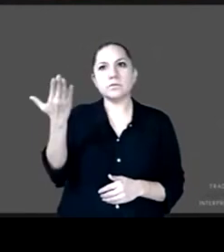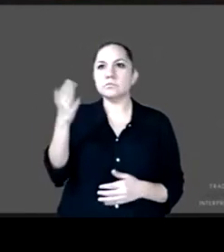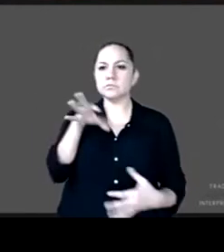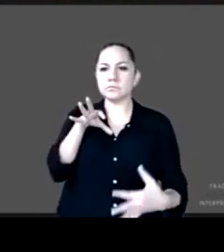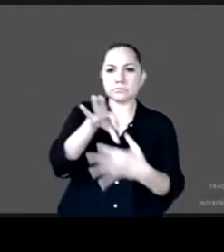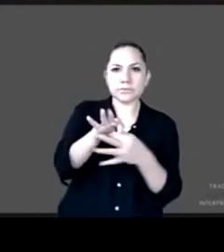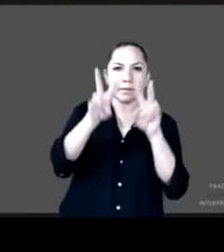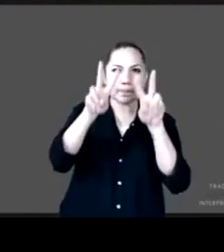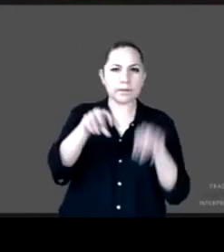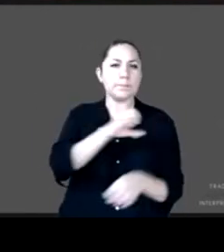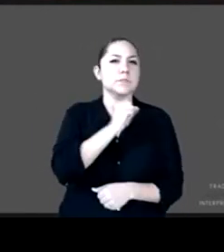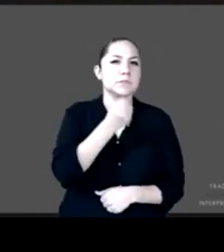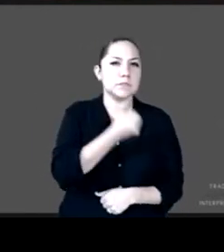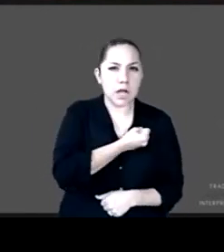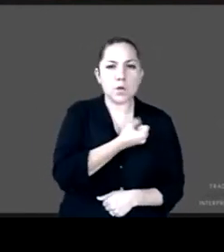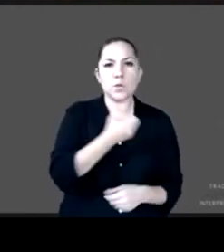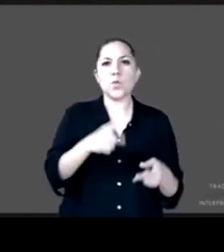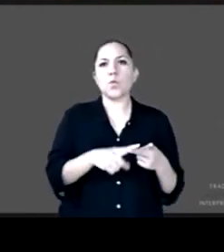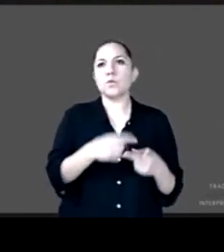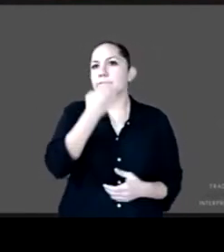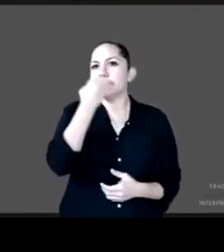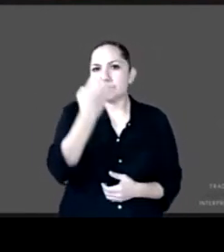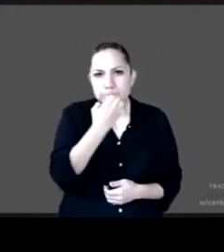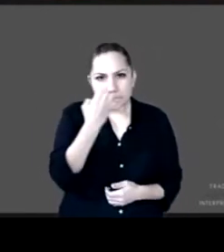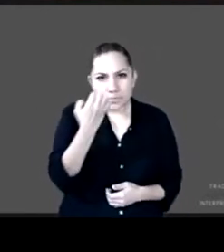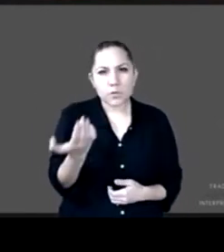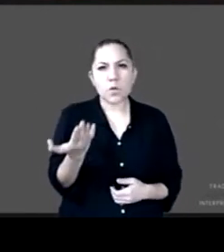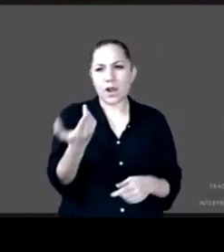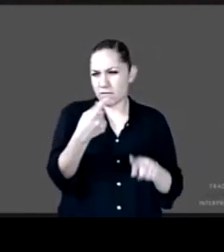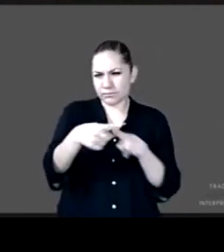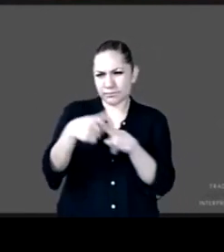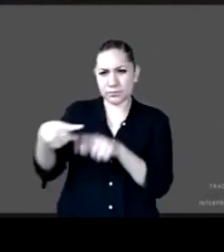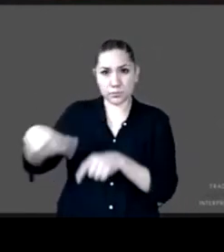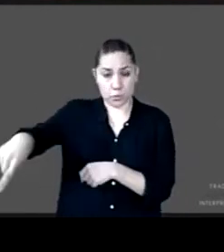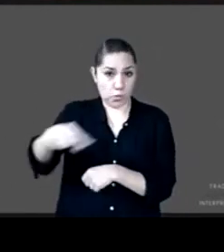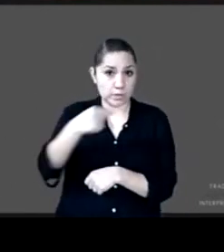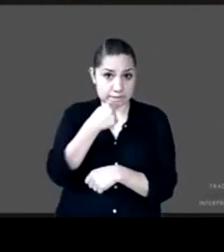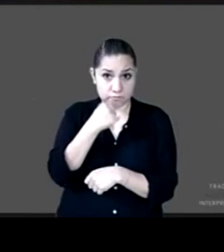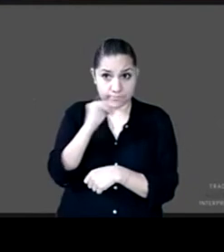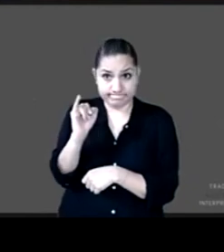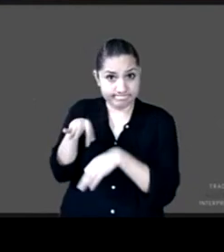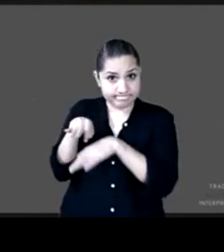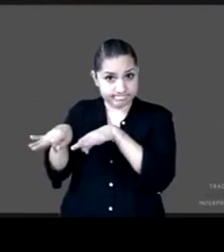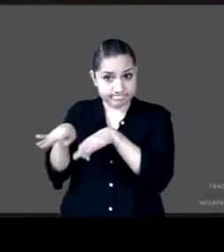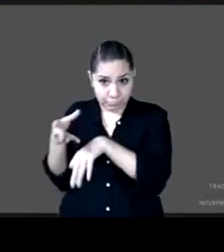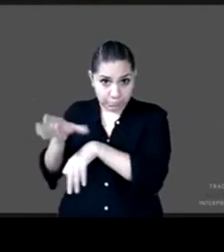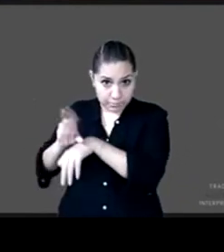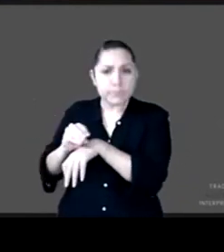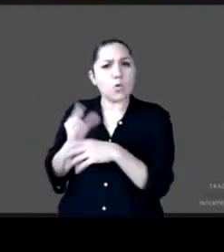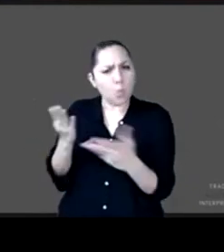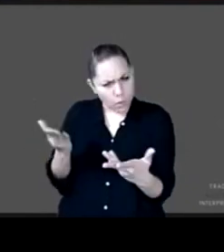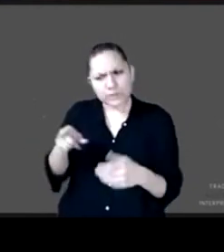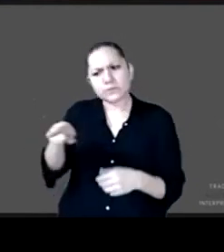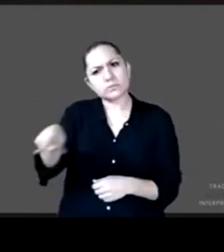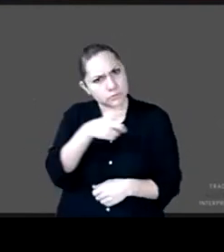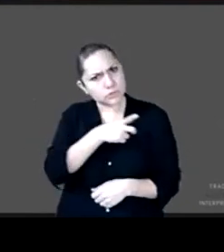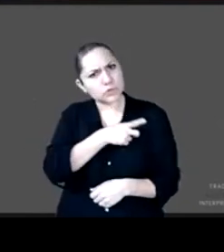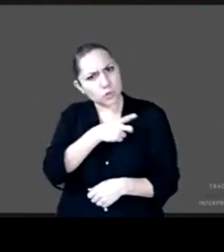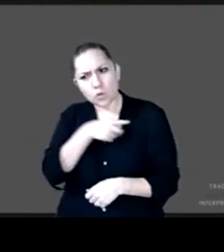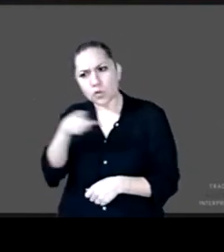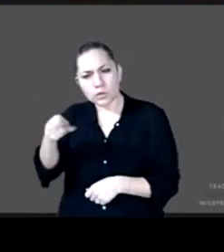que los niños que están en trabajo permitido pues también puedan ir por sí solos acceder a la